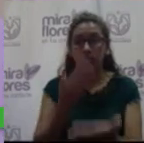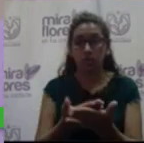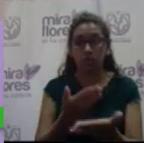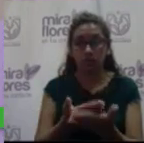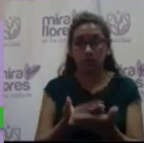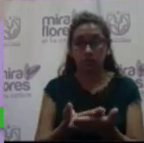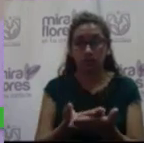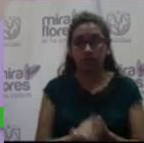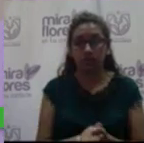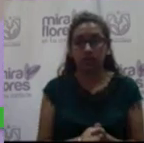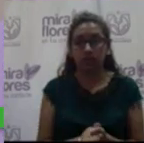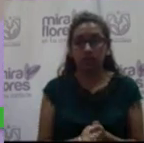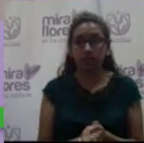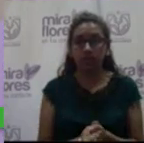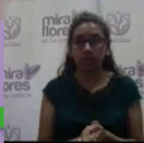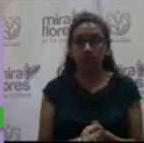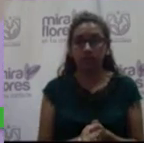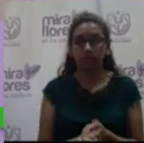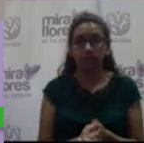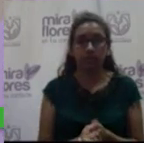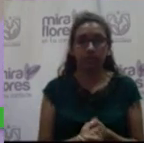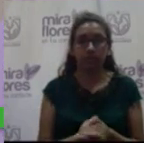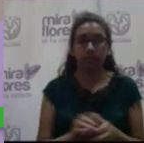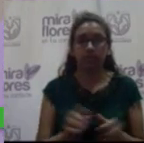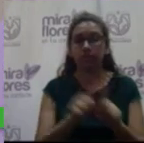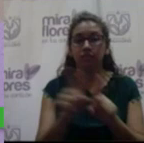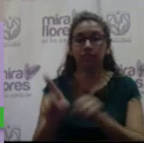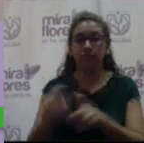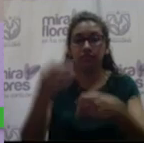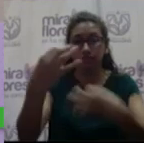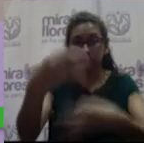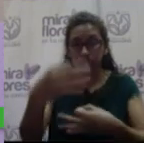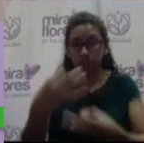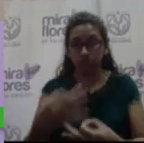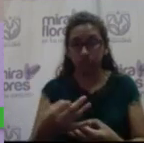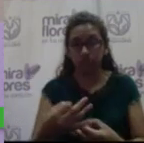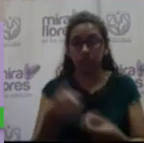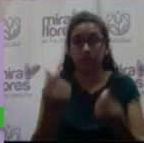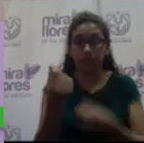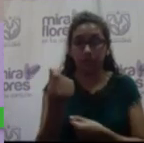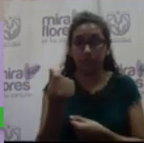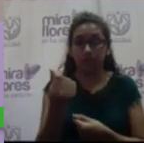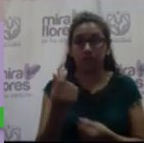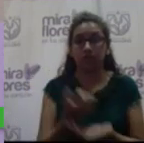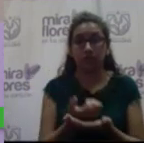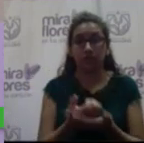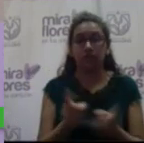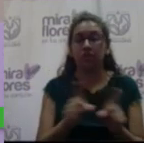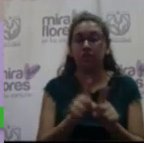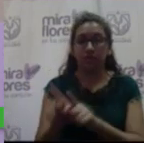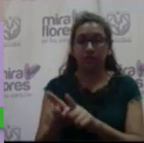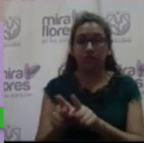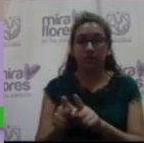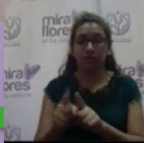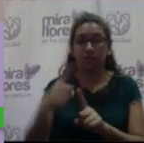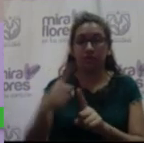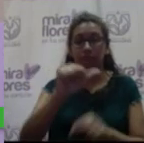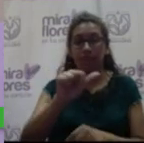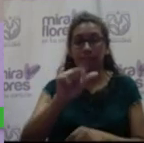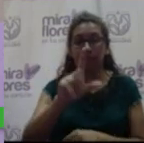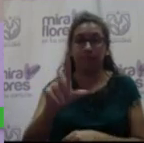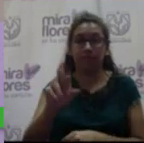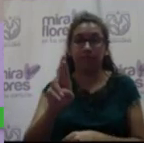También hubo un taller referido a la rendición de cuentas. Y finalmente el taller de presentación